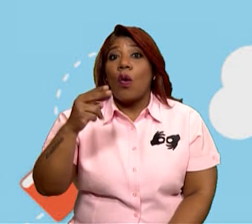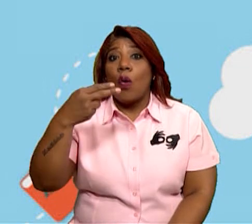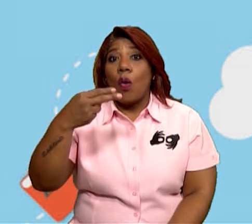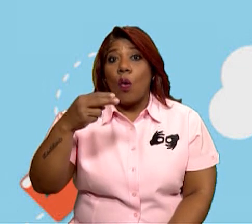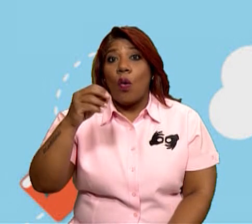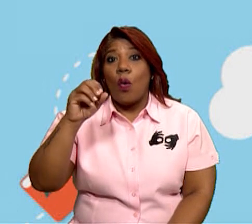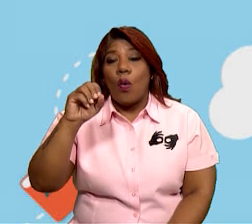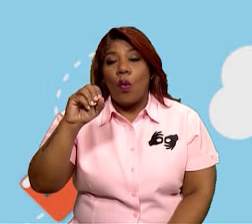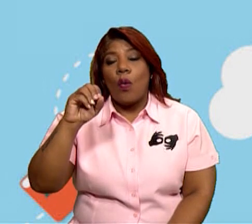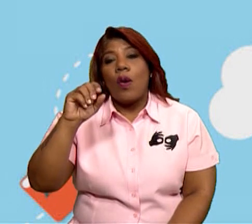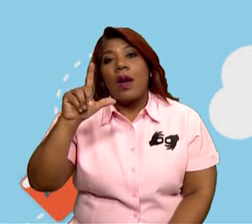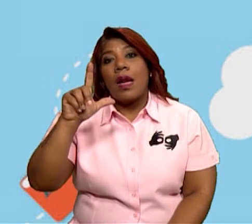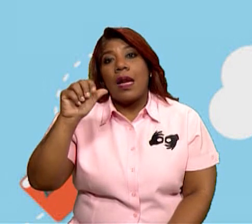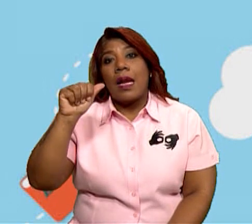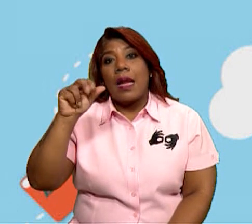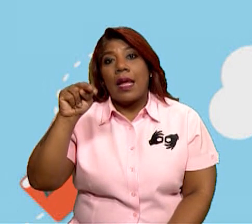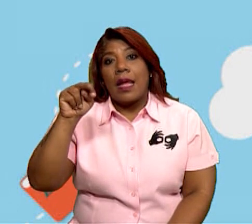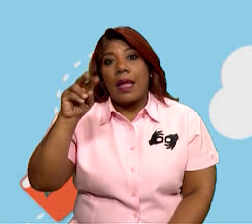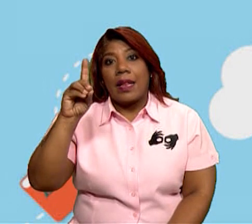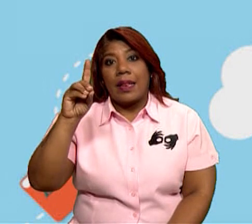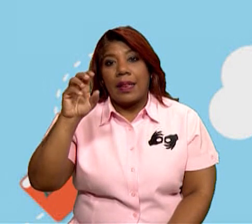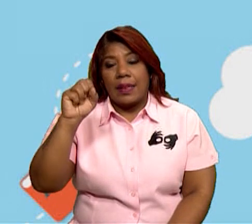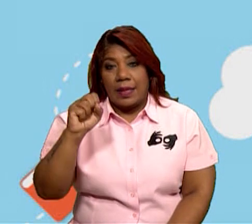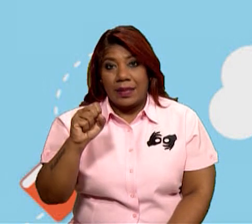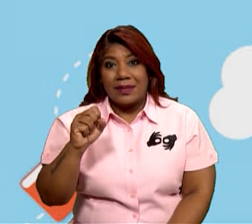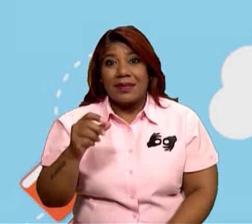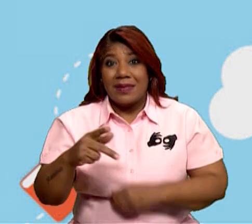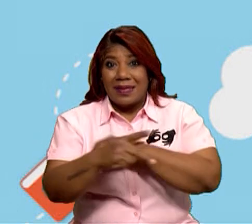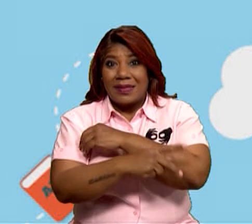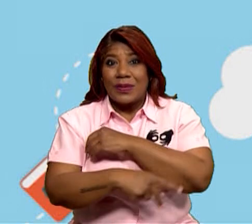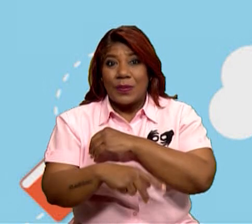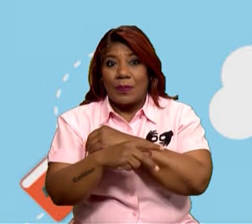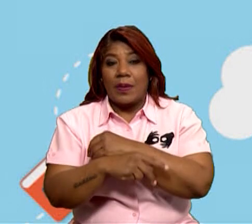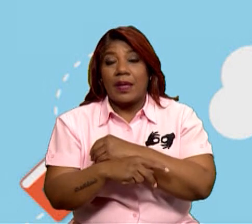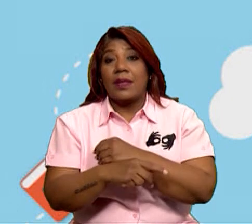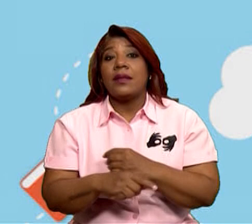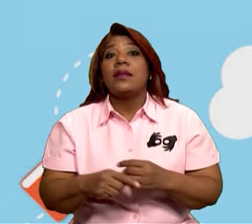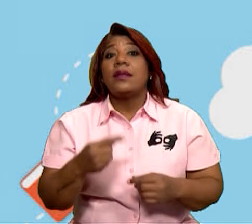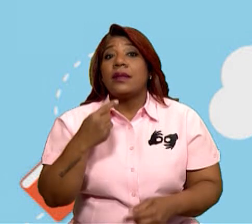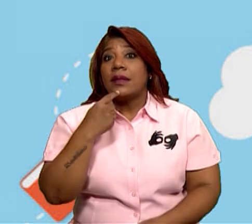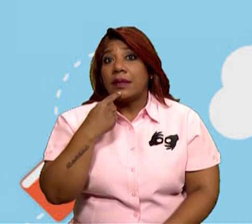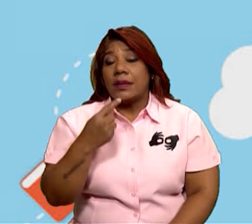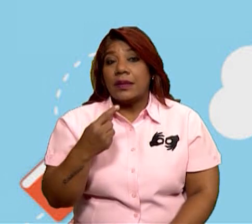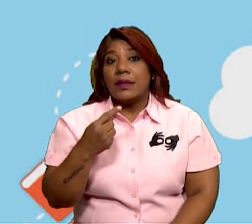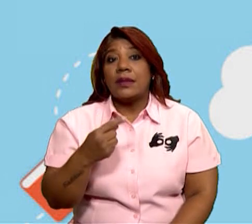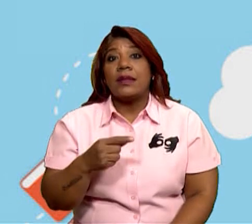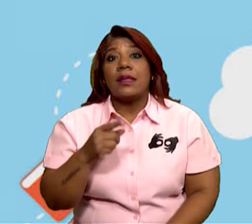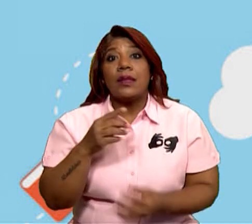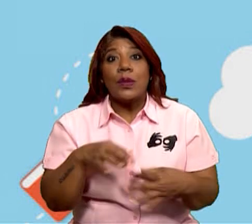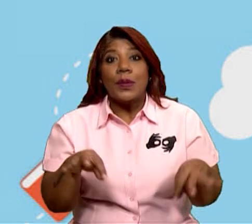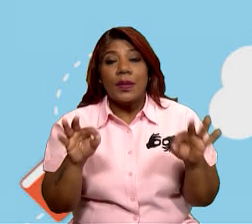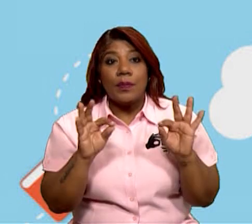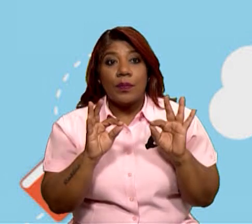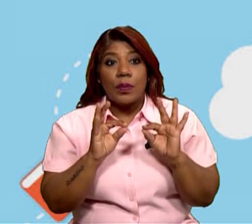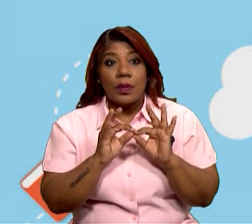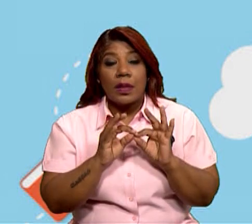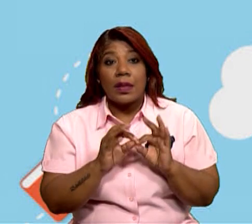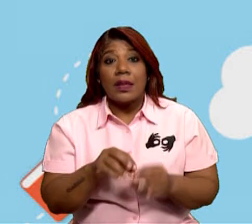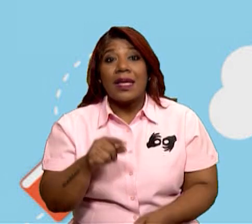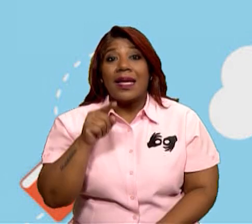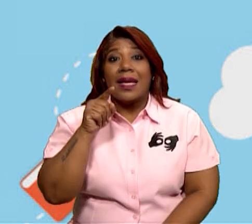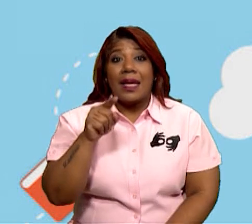1632, años antes que Robert. Y lo importante es que